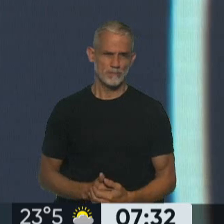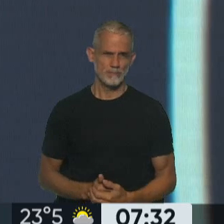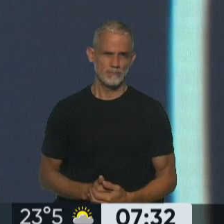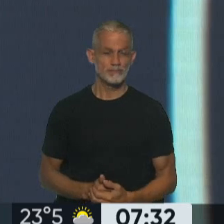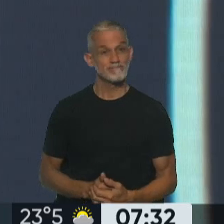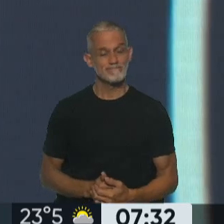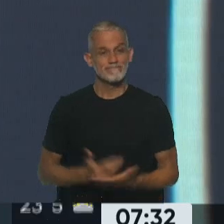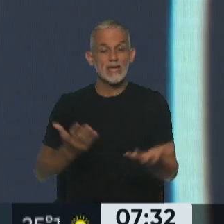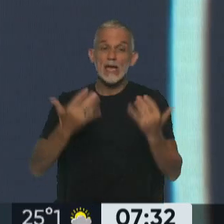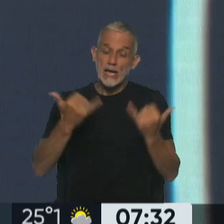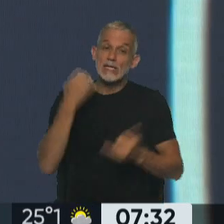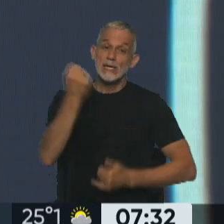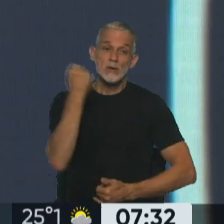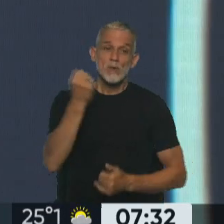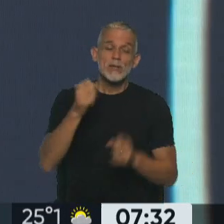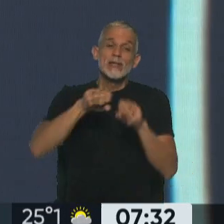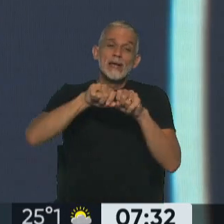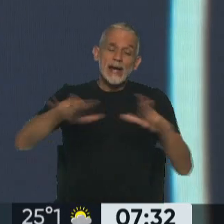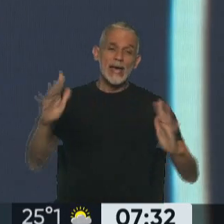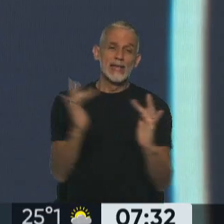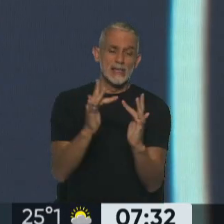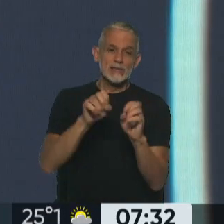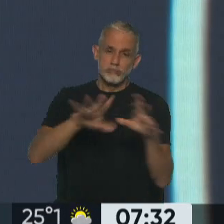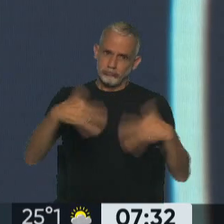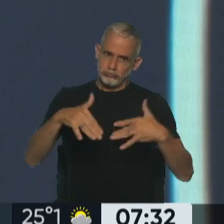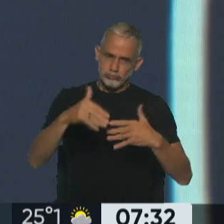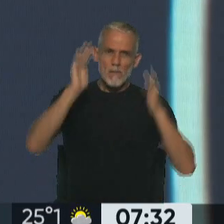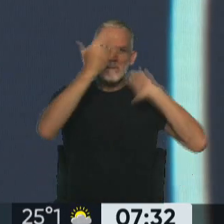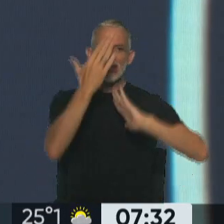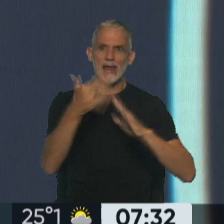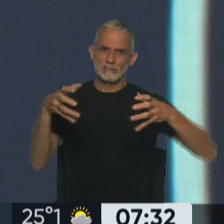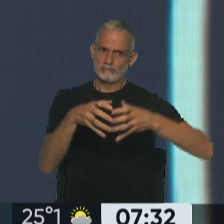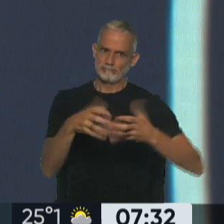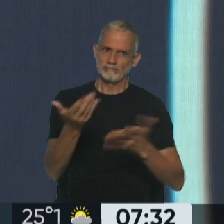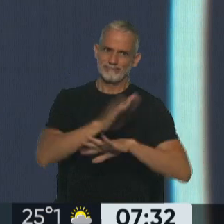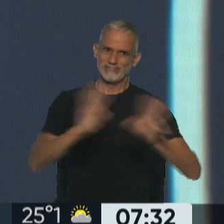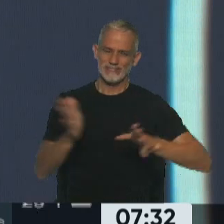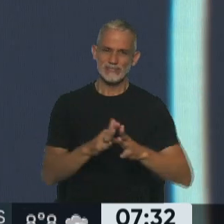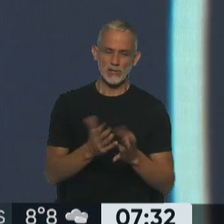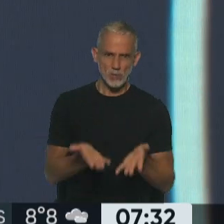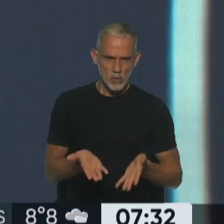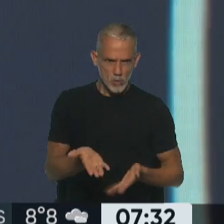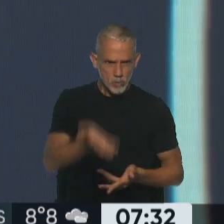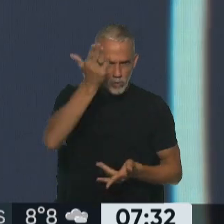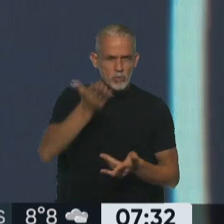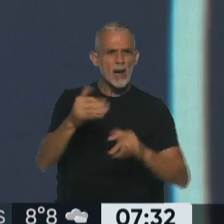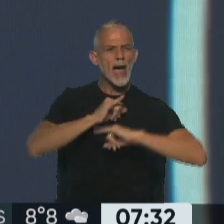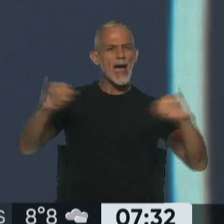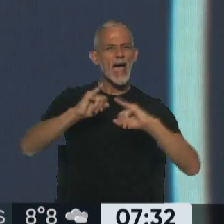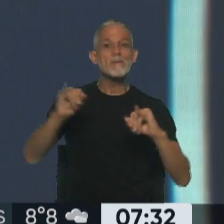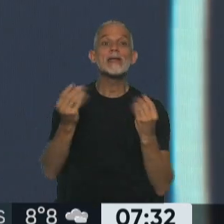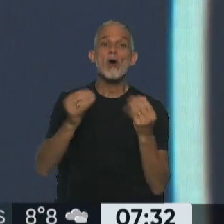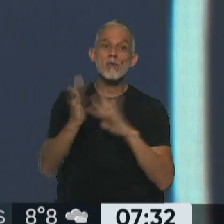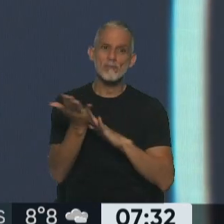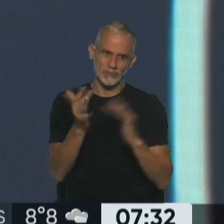Es indudable la importancia que tienen las redes sociales para Javier Mirey y el entorno. De hecho, lograron un ascendente importante durante la campaña a través